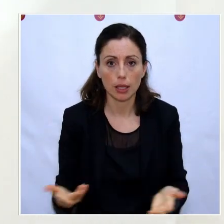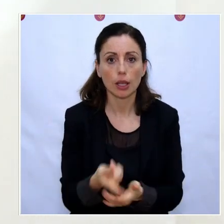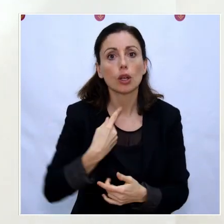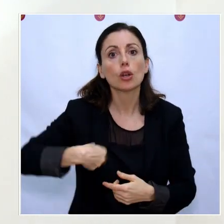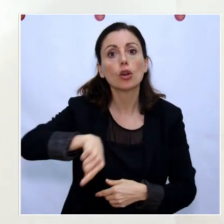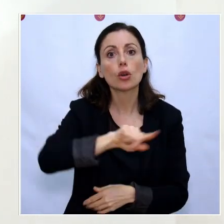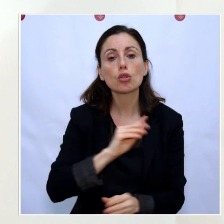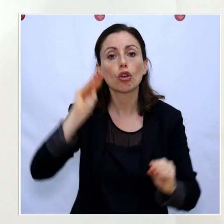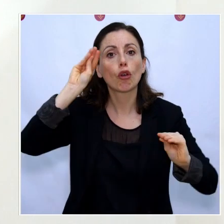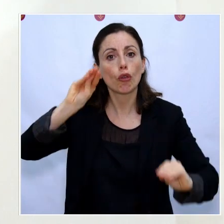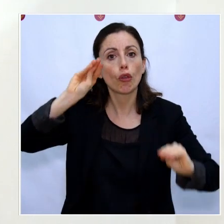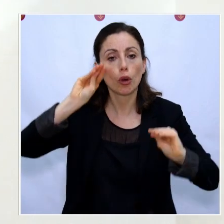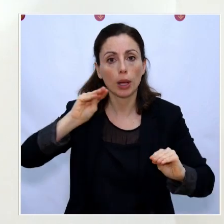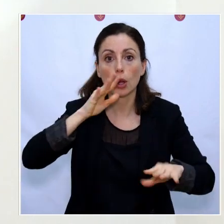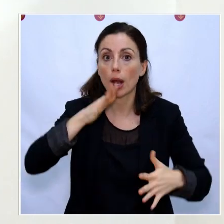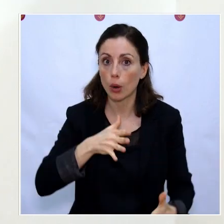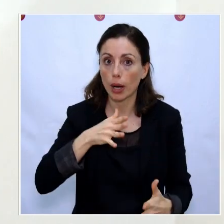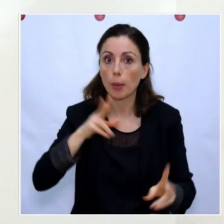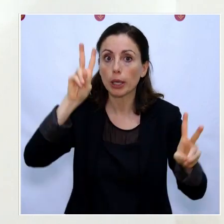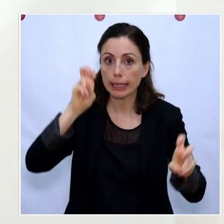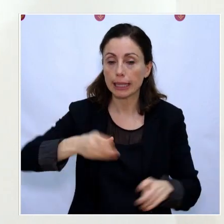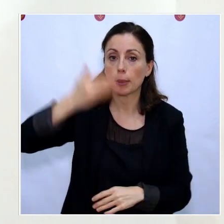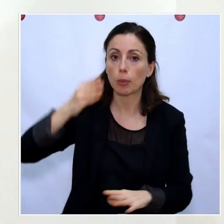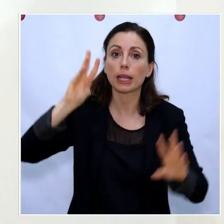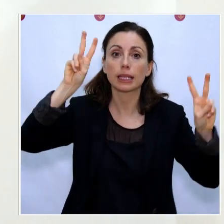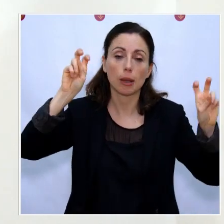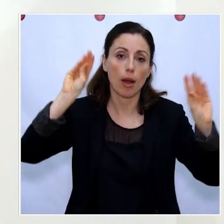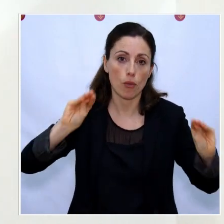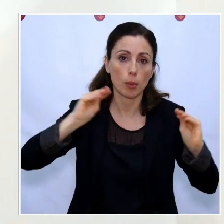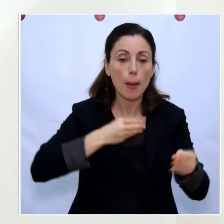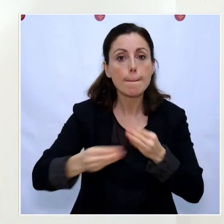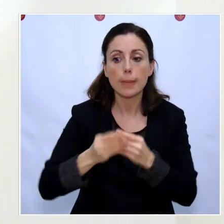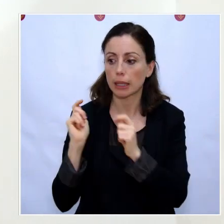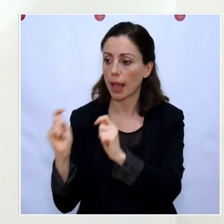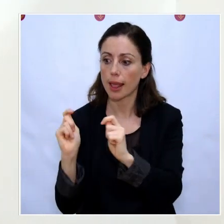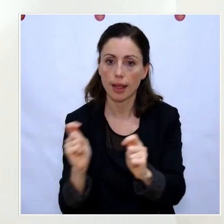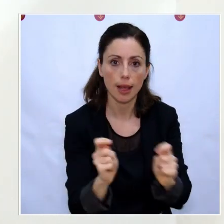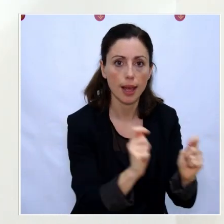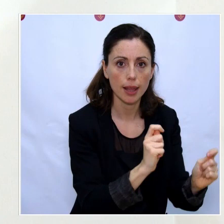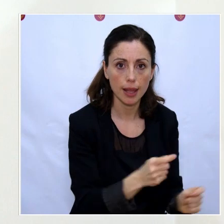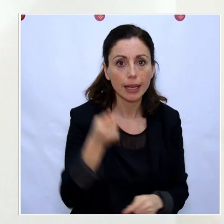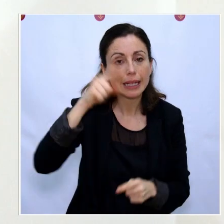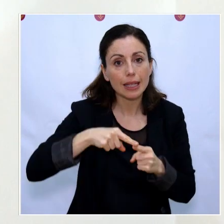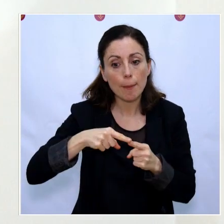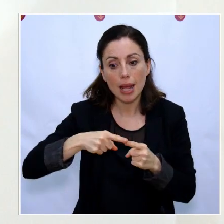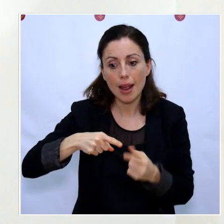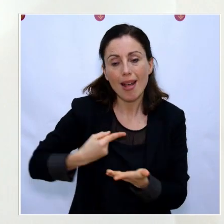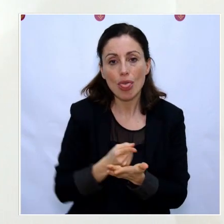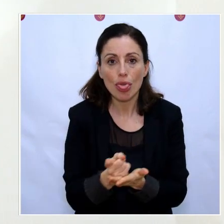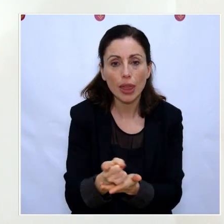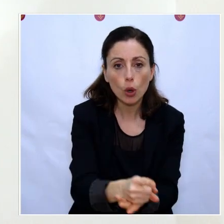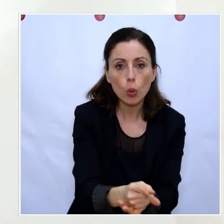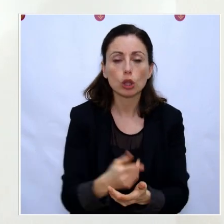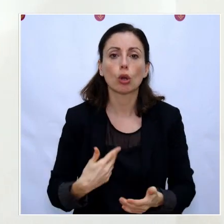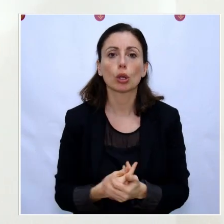mucho tiene que ver con la formación. Estamos dotando de material suficiente. Se han realizado también, hemos desarrollado circuitos de protección y triajes